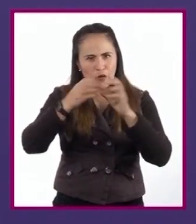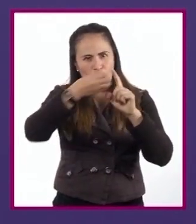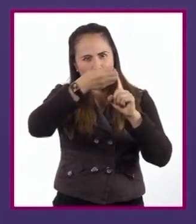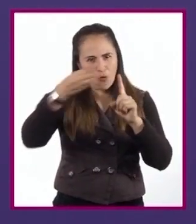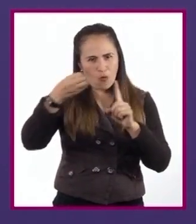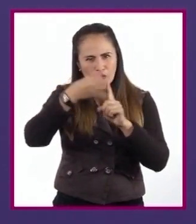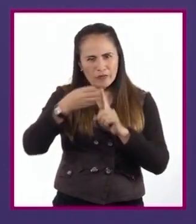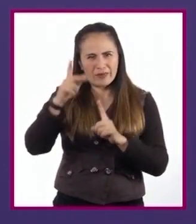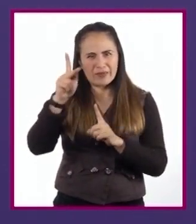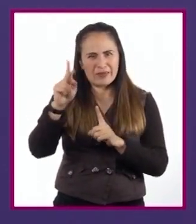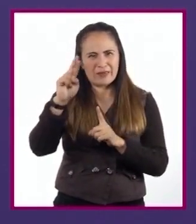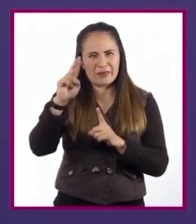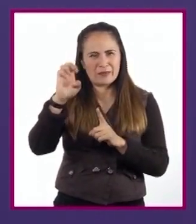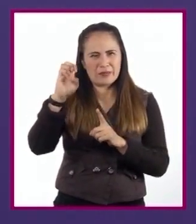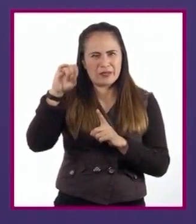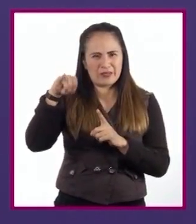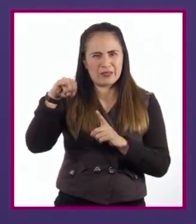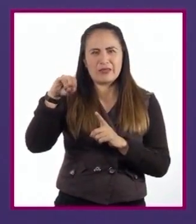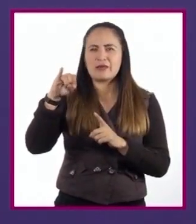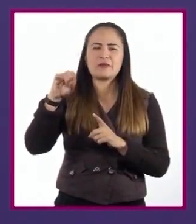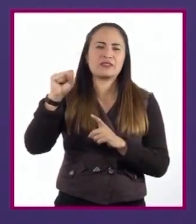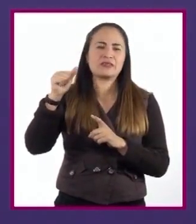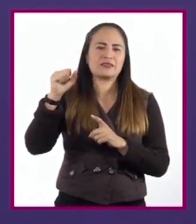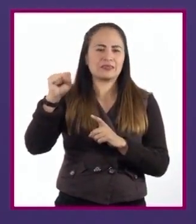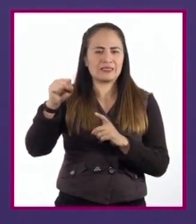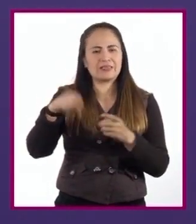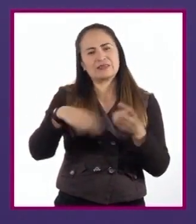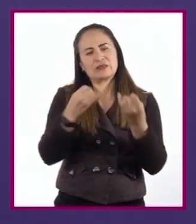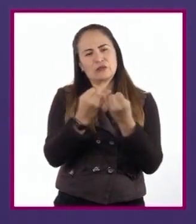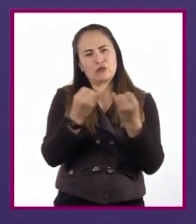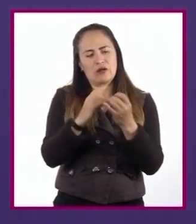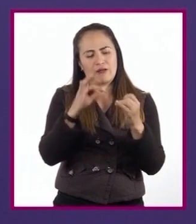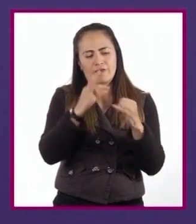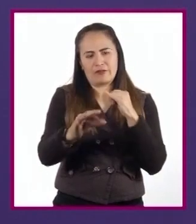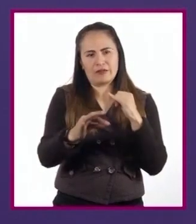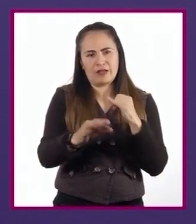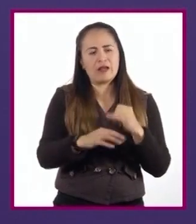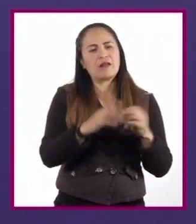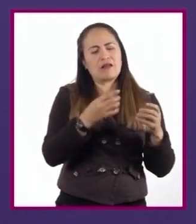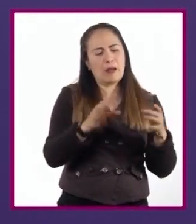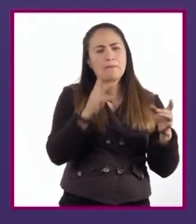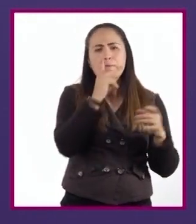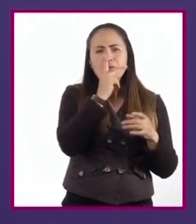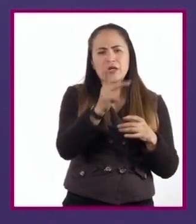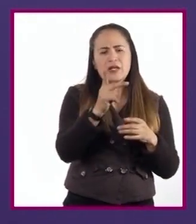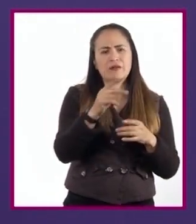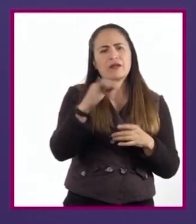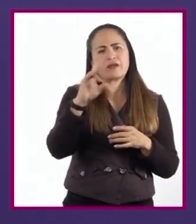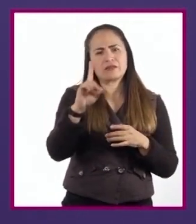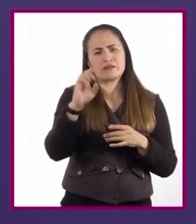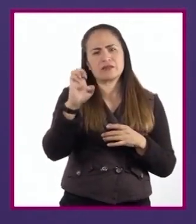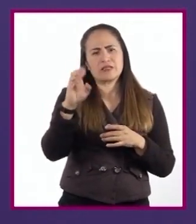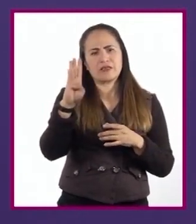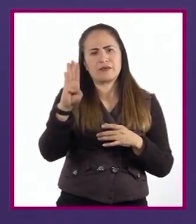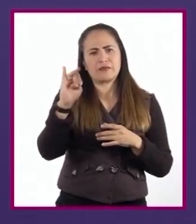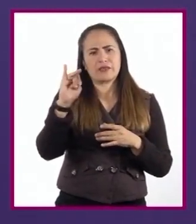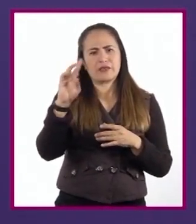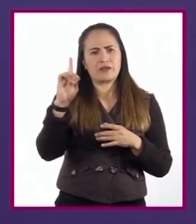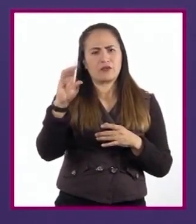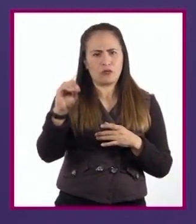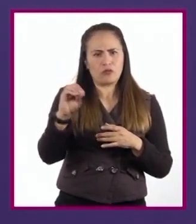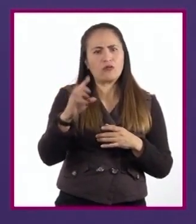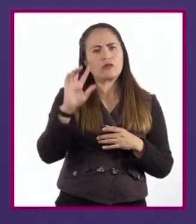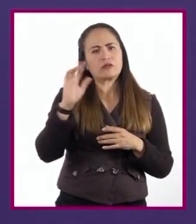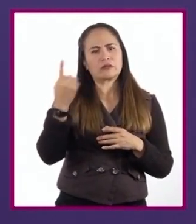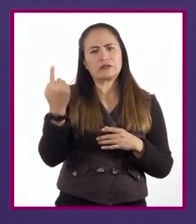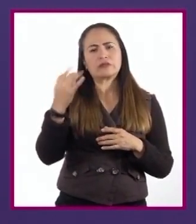y la conclusión pueden unirse con conectores como Debido a qué, ya que, siendo que o